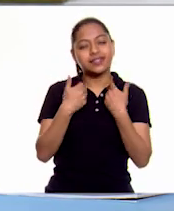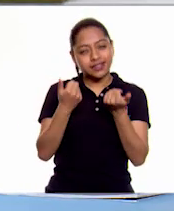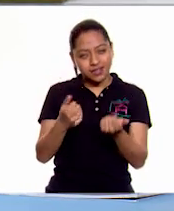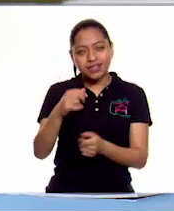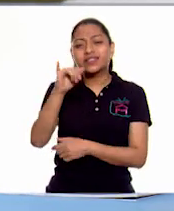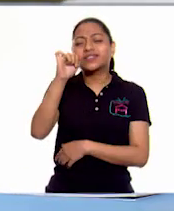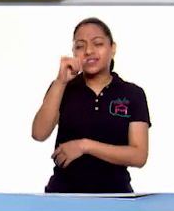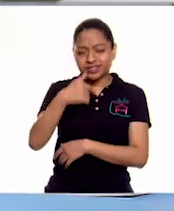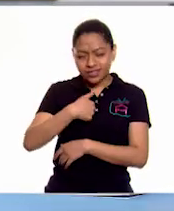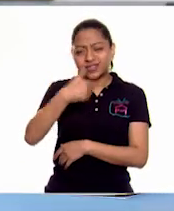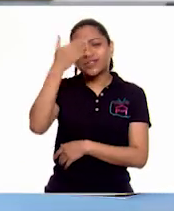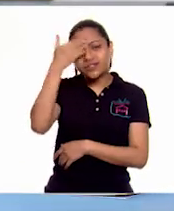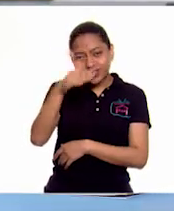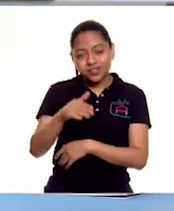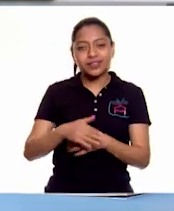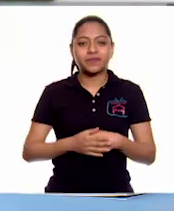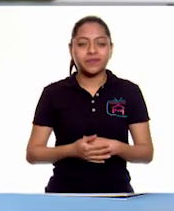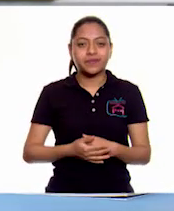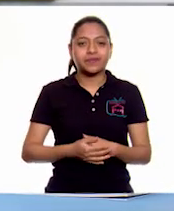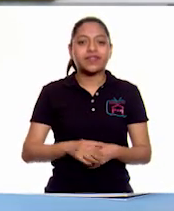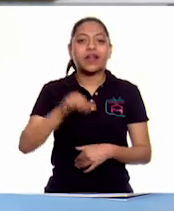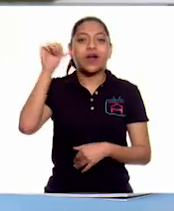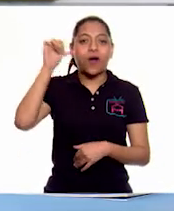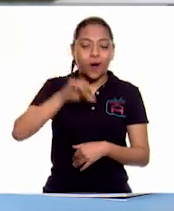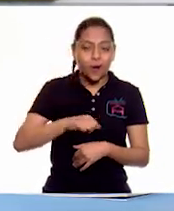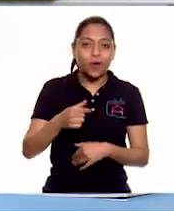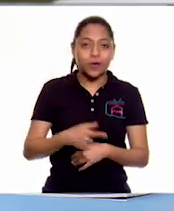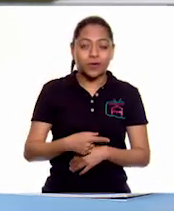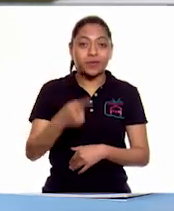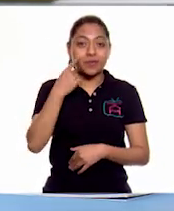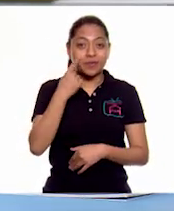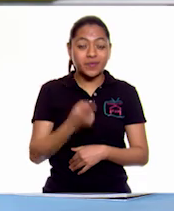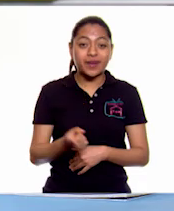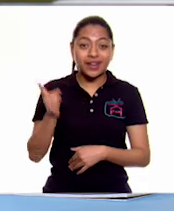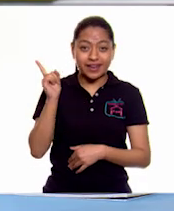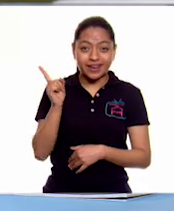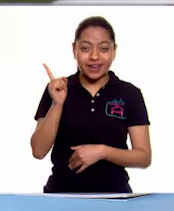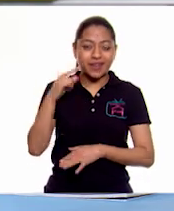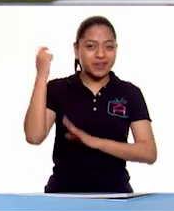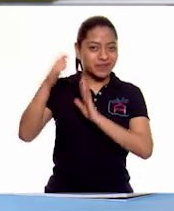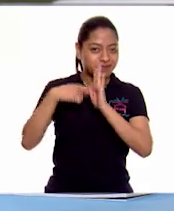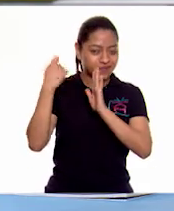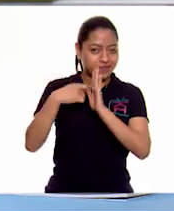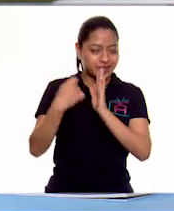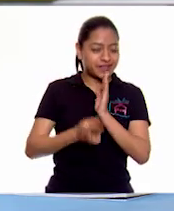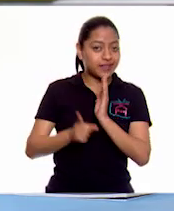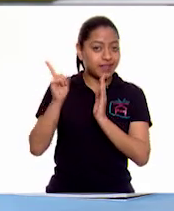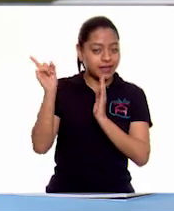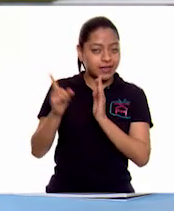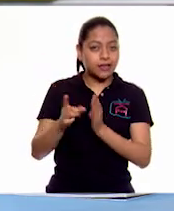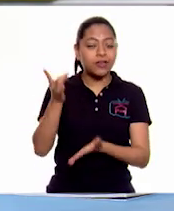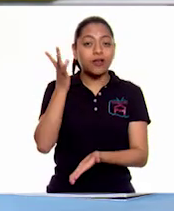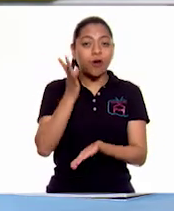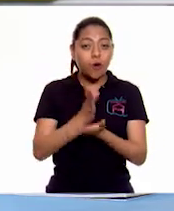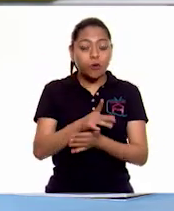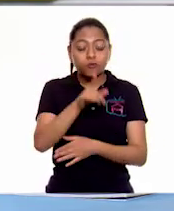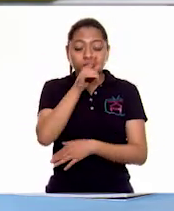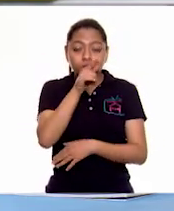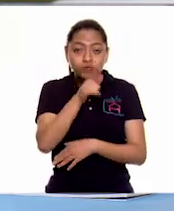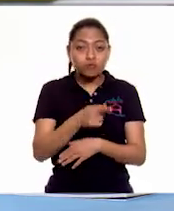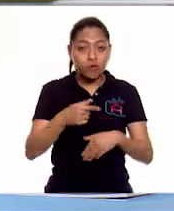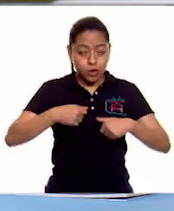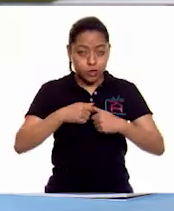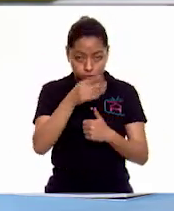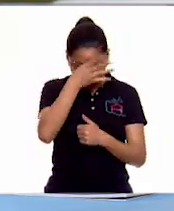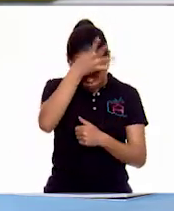Por supuesto que lo sé. Y por eso es que me interesa que veamos el siguiente video en el que aparte de hacer un gallito de papel,